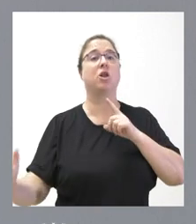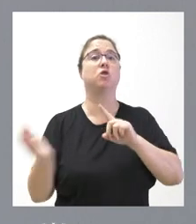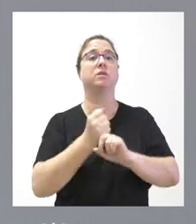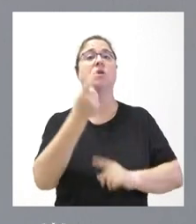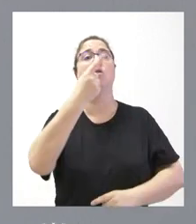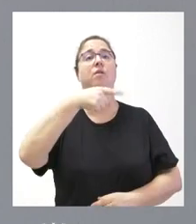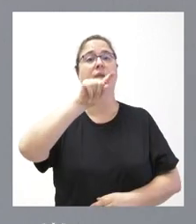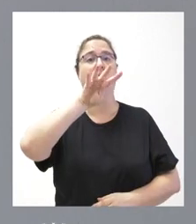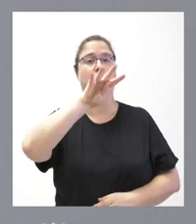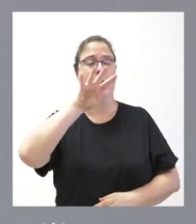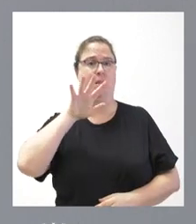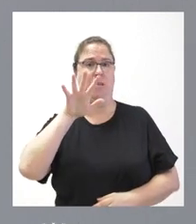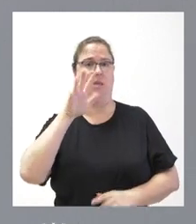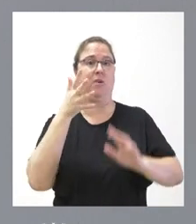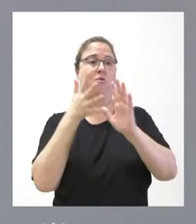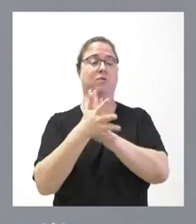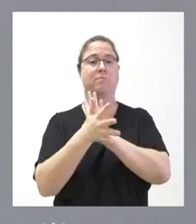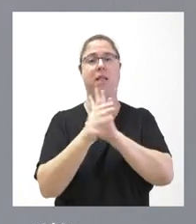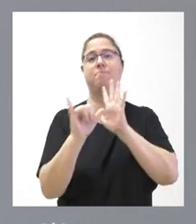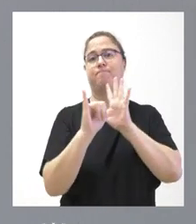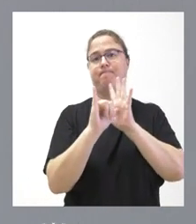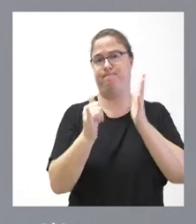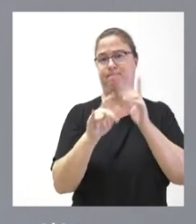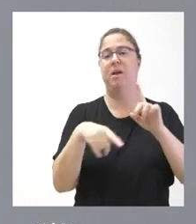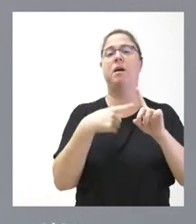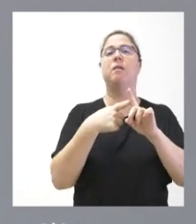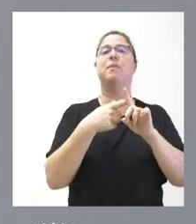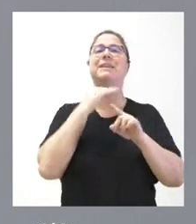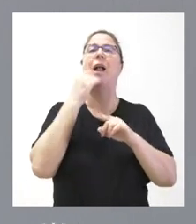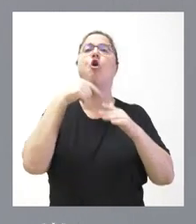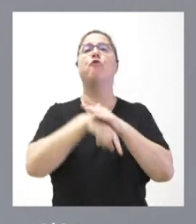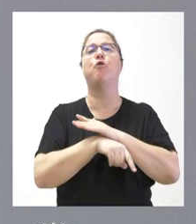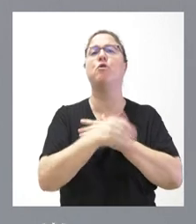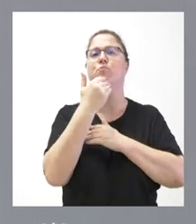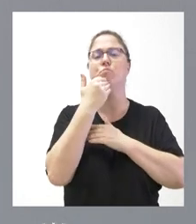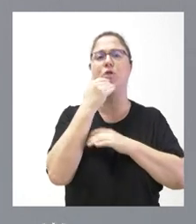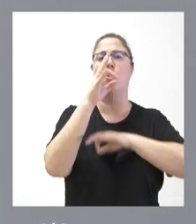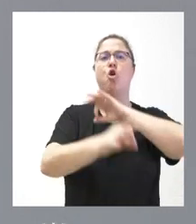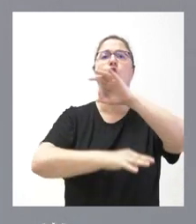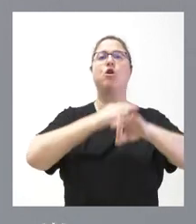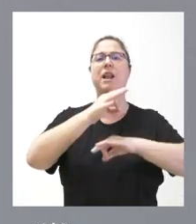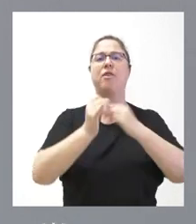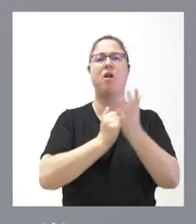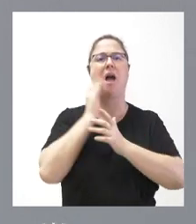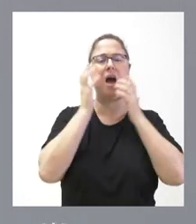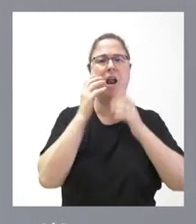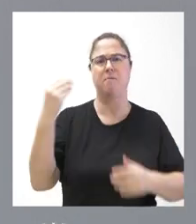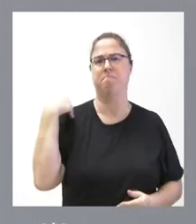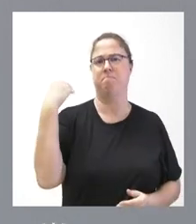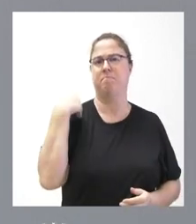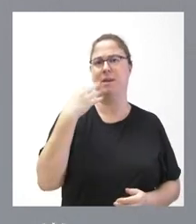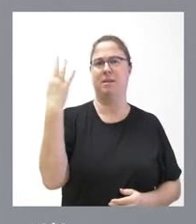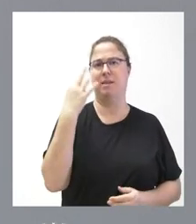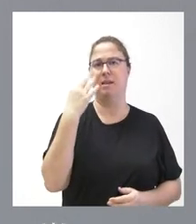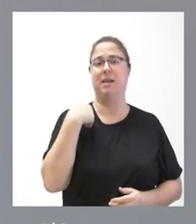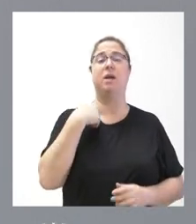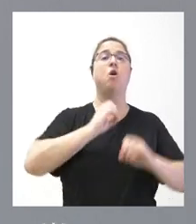es decir, hubo una aproximación. Y luego hubo una aproximación también en algunos aspectos de fondo. Por ejemplo, las organizaciones agrarianas nos pedían que la reducción